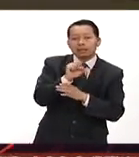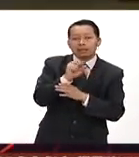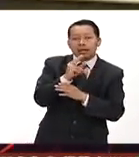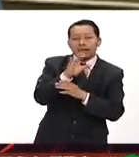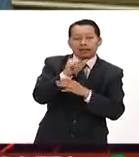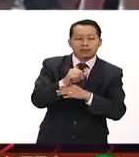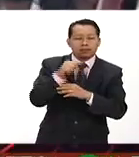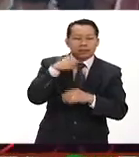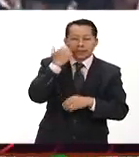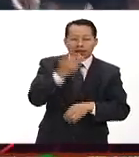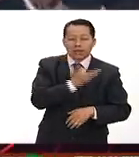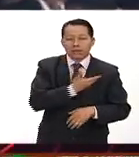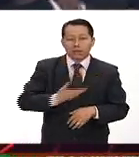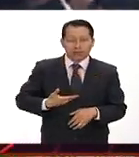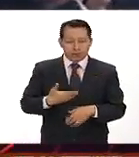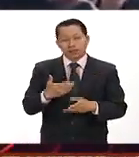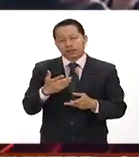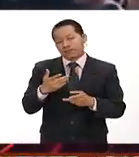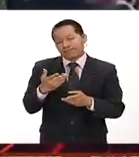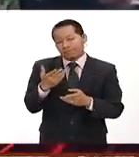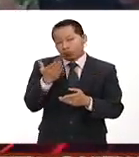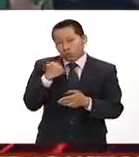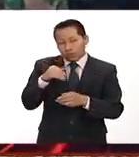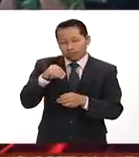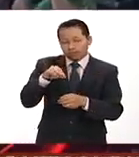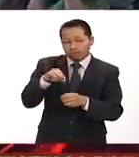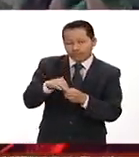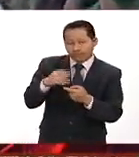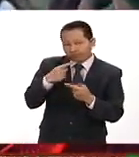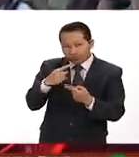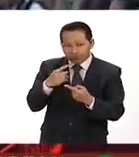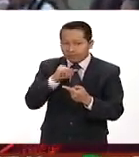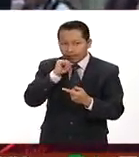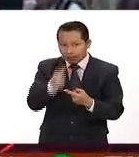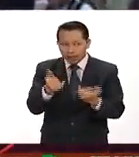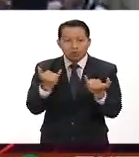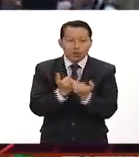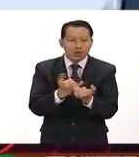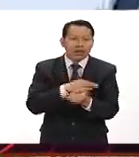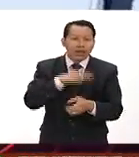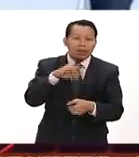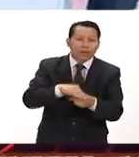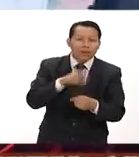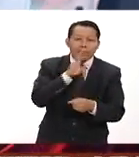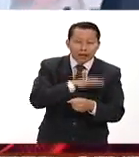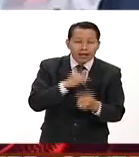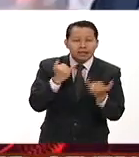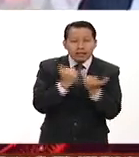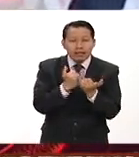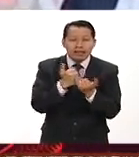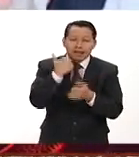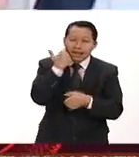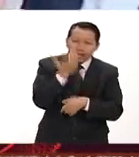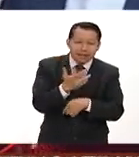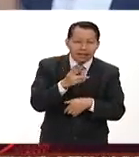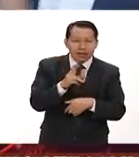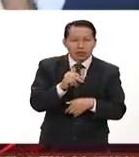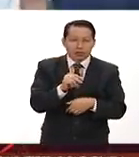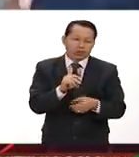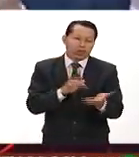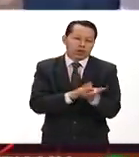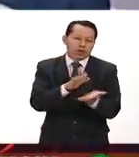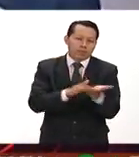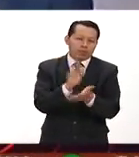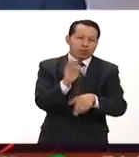la presidencia sin su consentimiento además los malos resultados electorales y su insistencia en no apoyar la investidura de Mariano